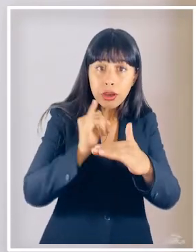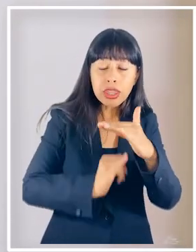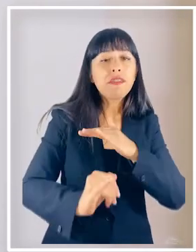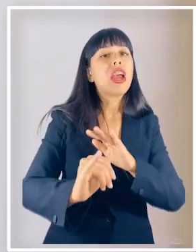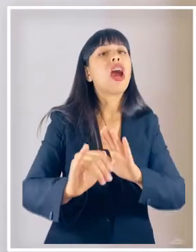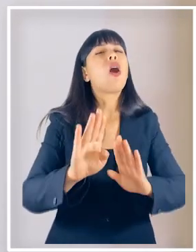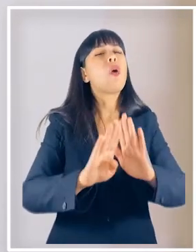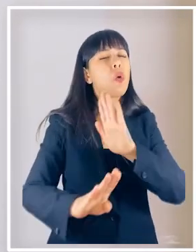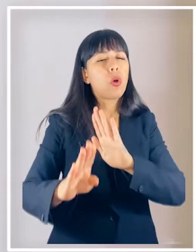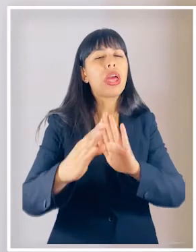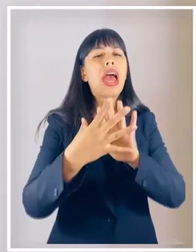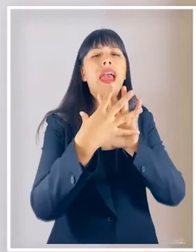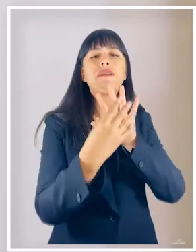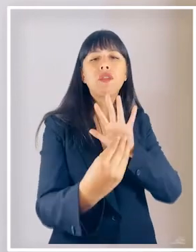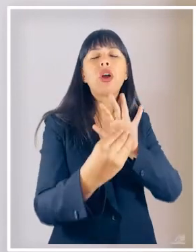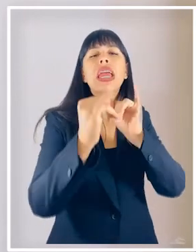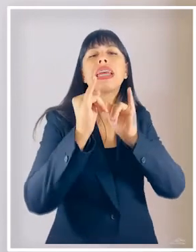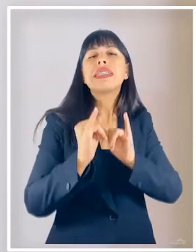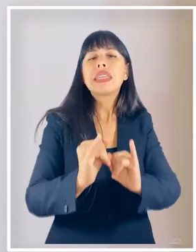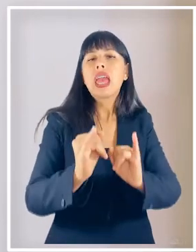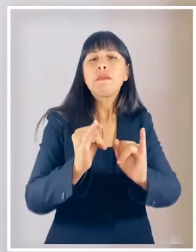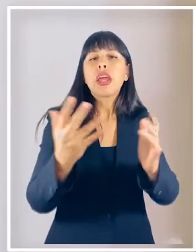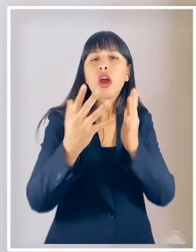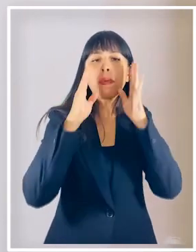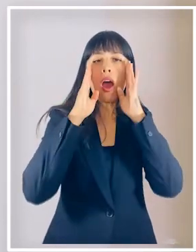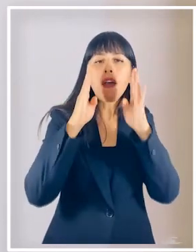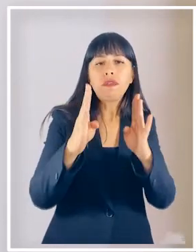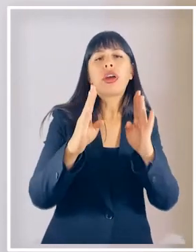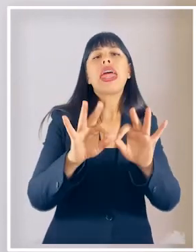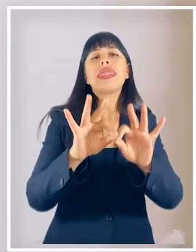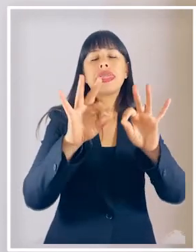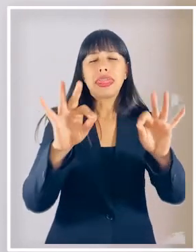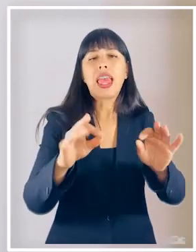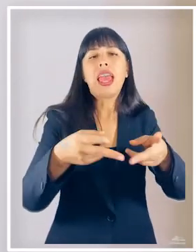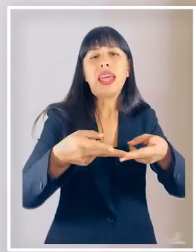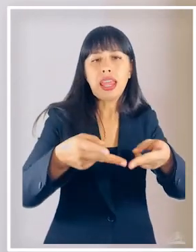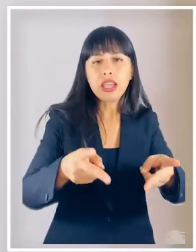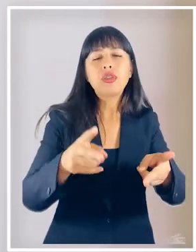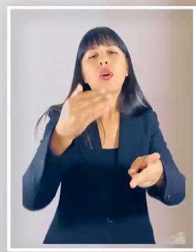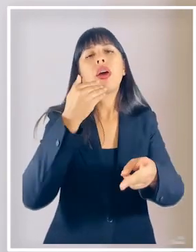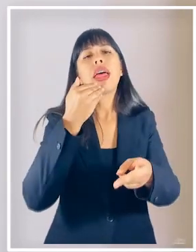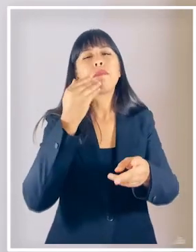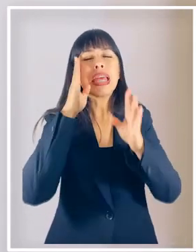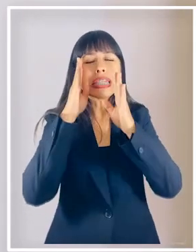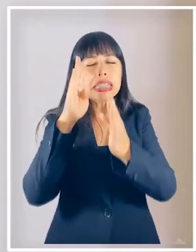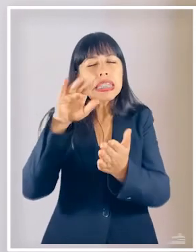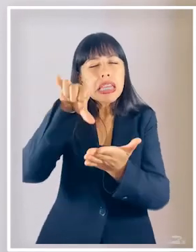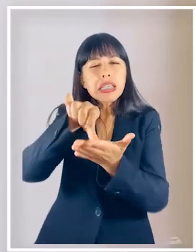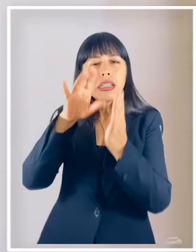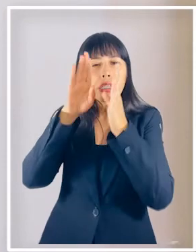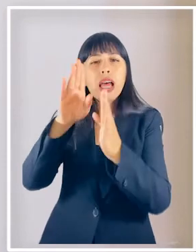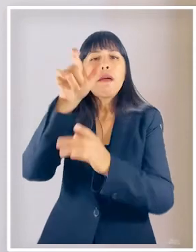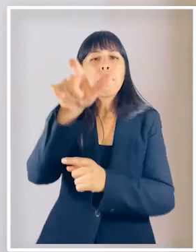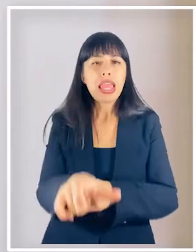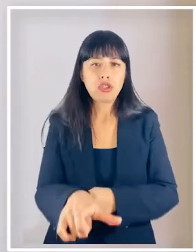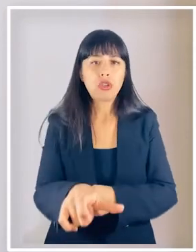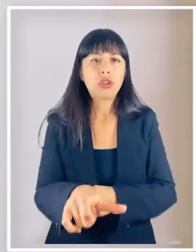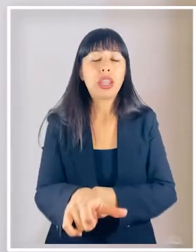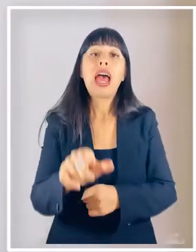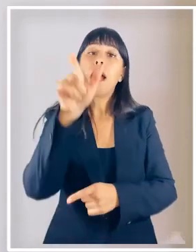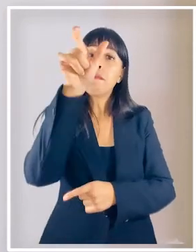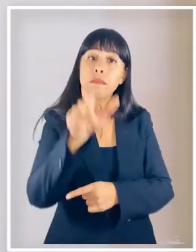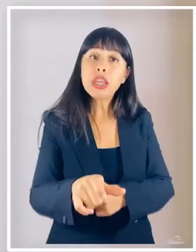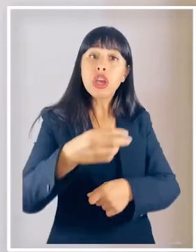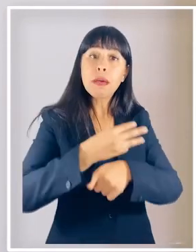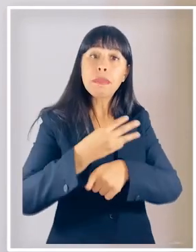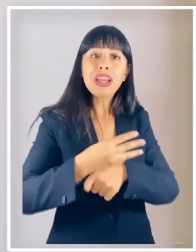siempre desde un enfoque de derechos y de atención centrada en la persona es decir la persona